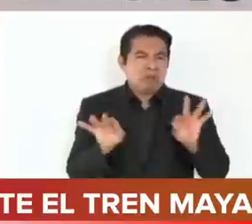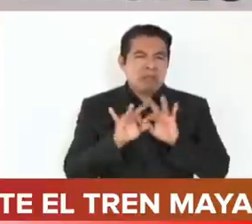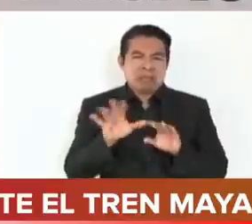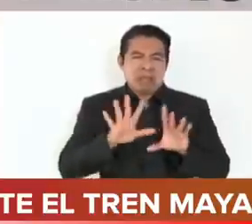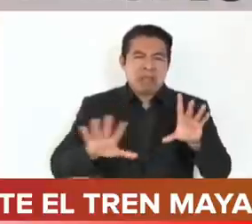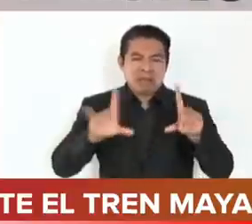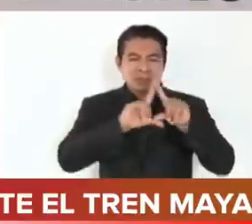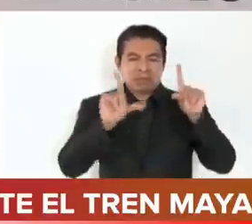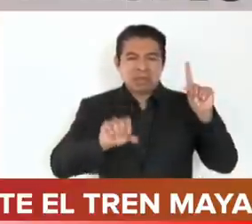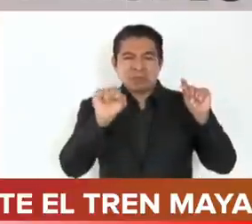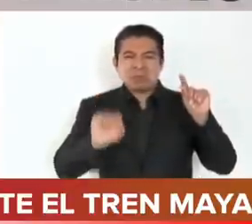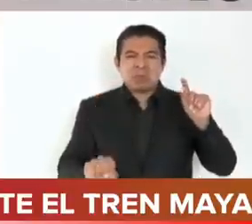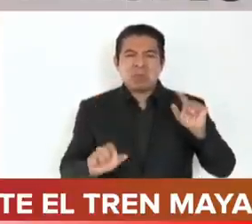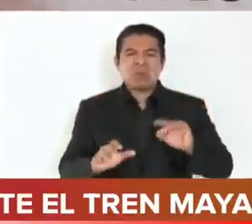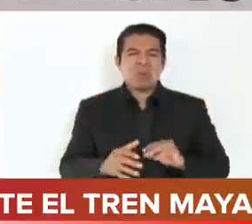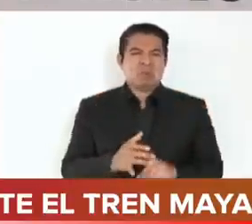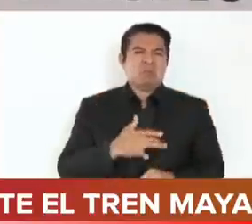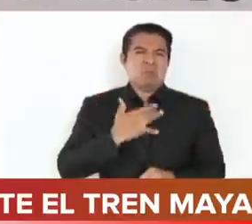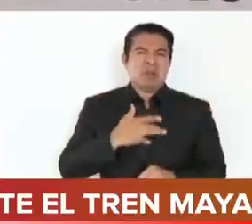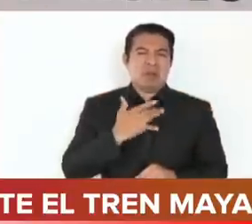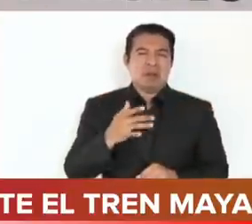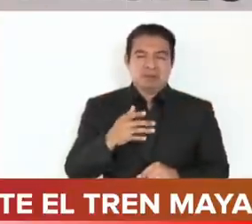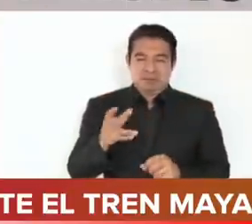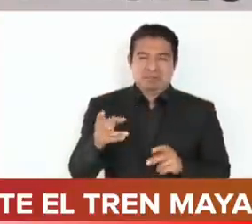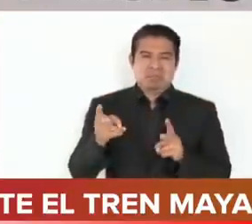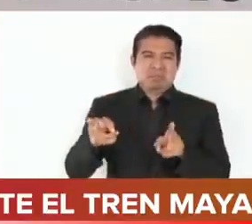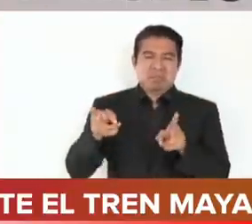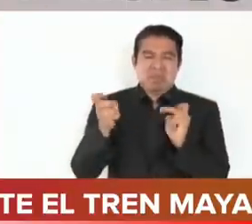ni siquiera para robar.